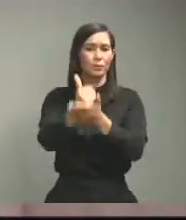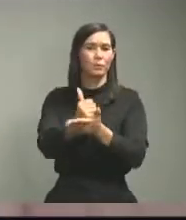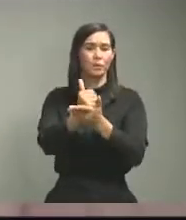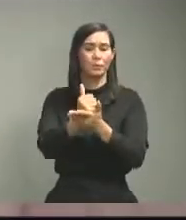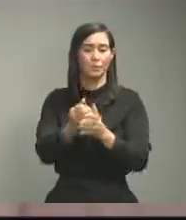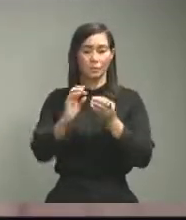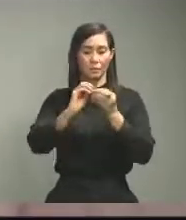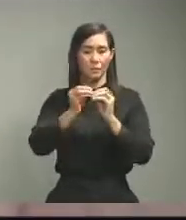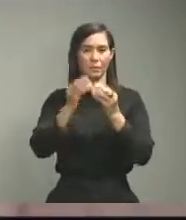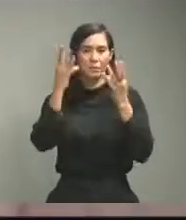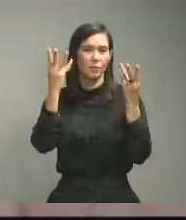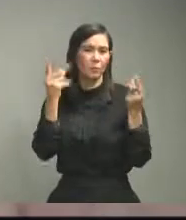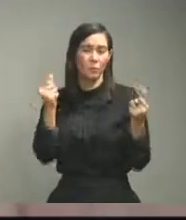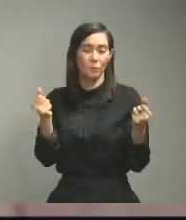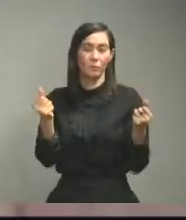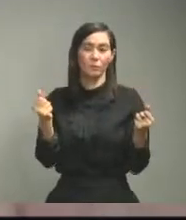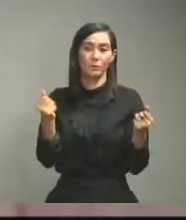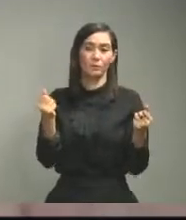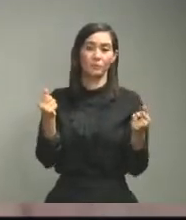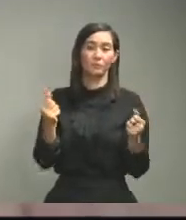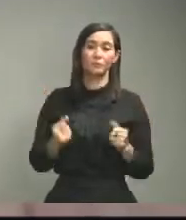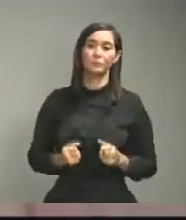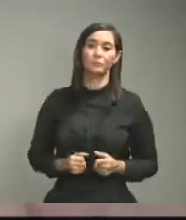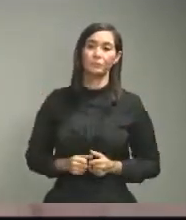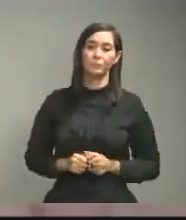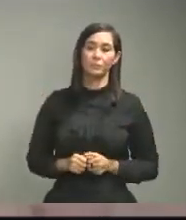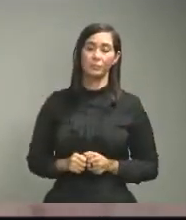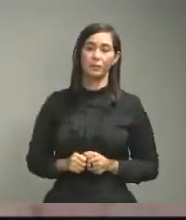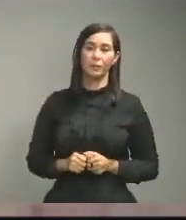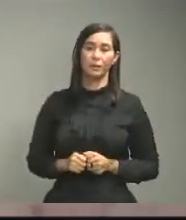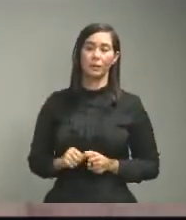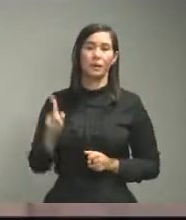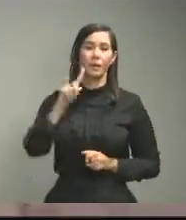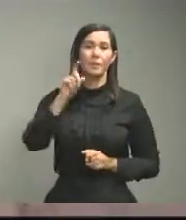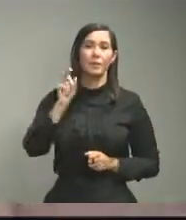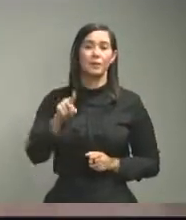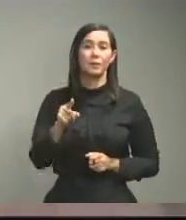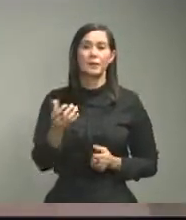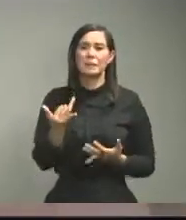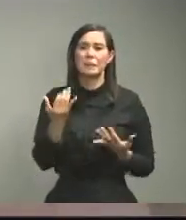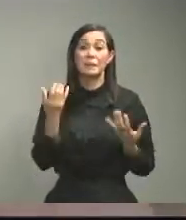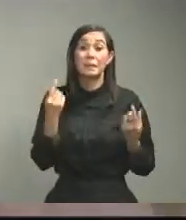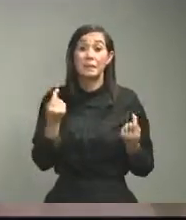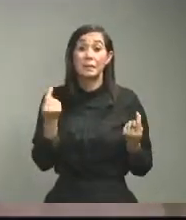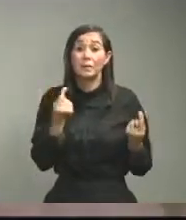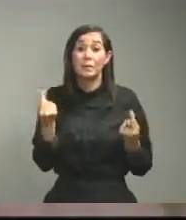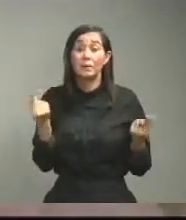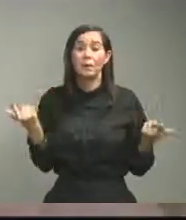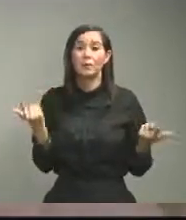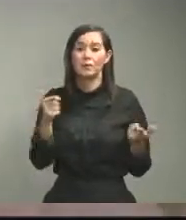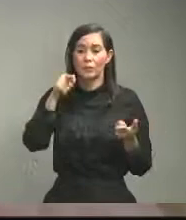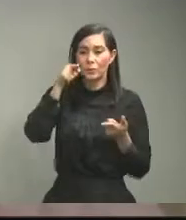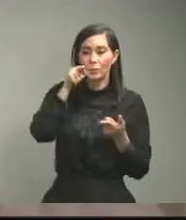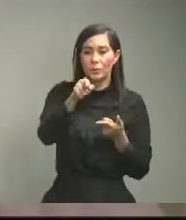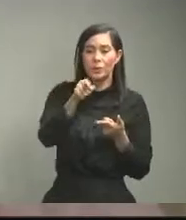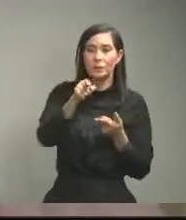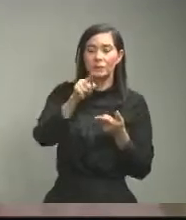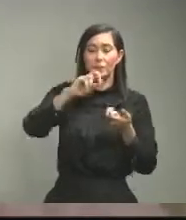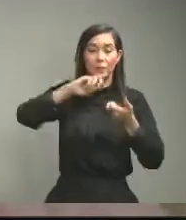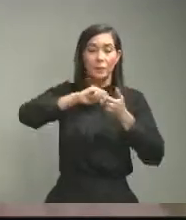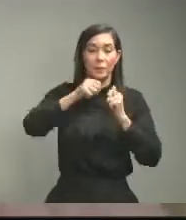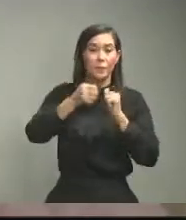real de contagio la pregunta va que vamos a hacer con esa situación